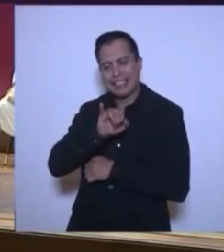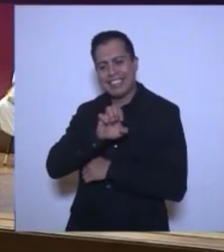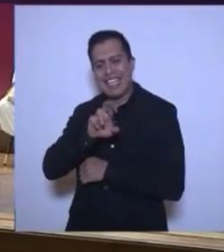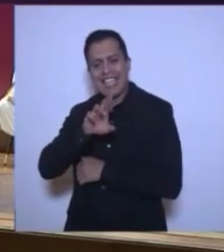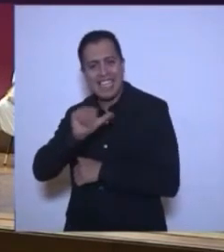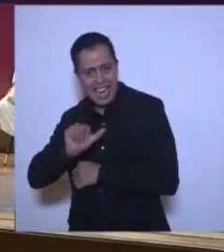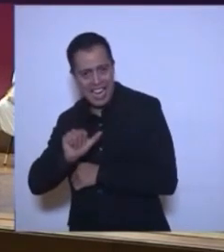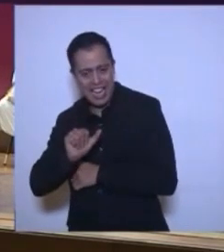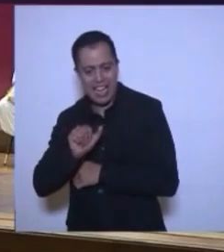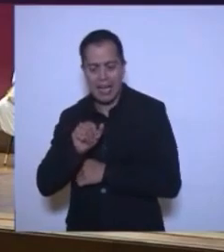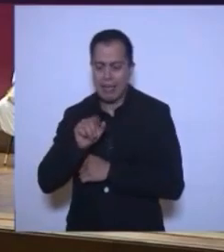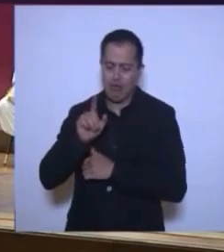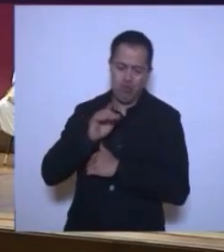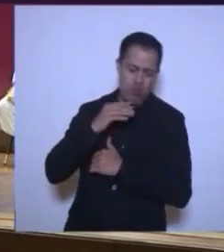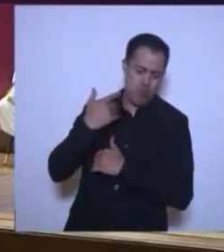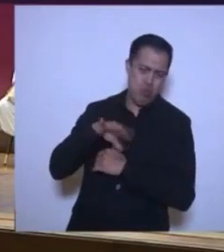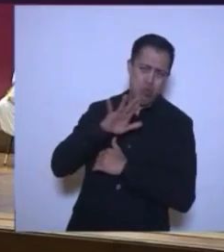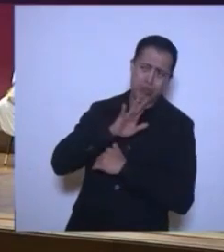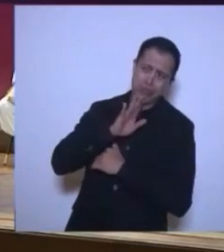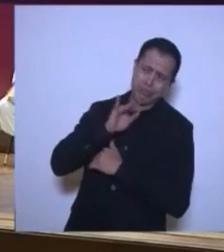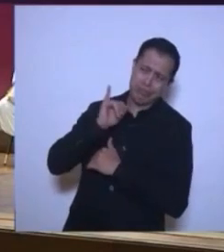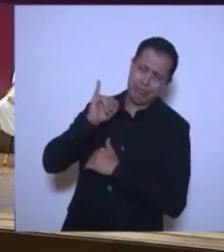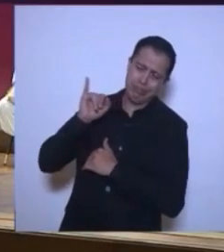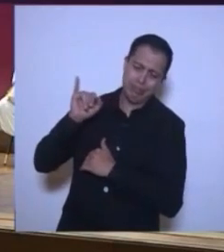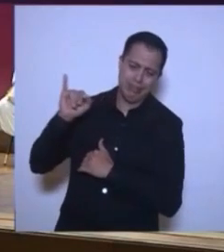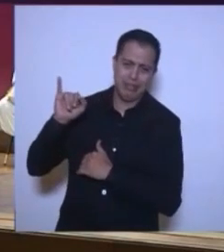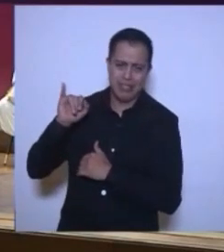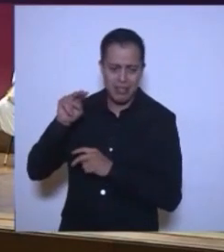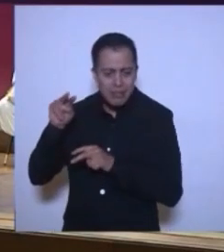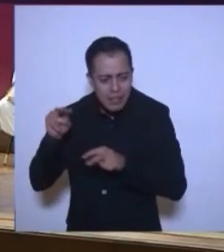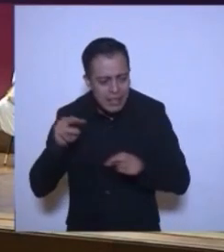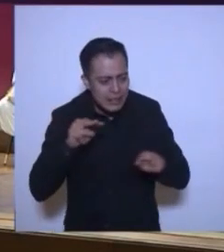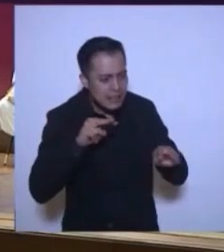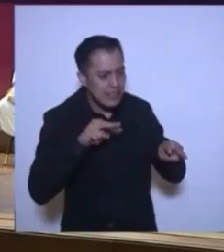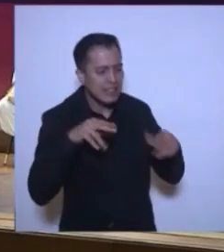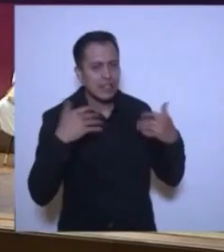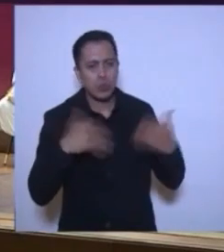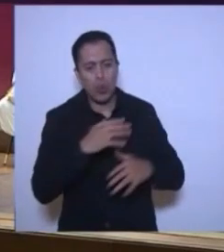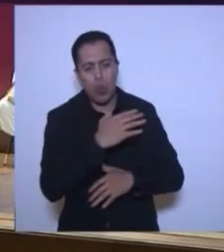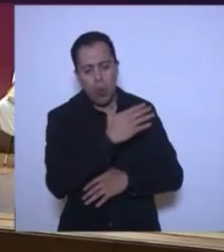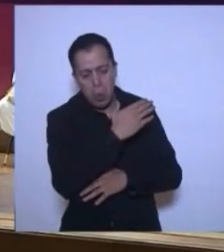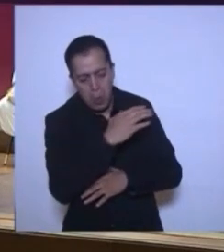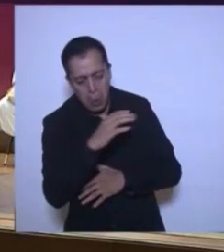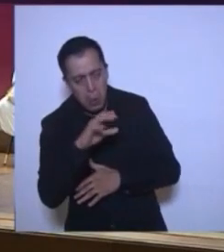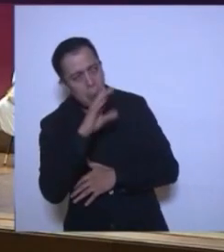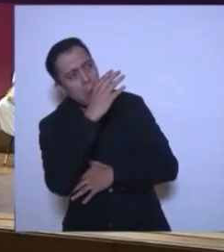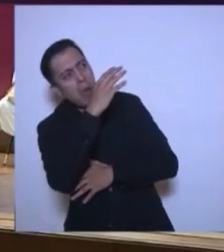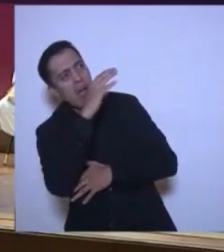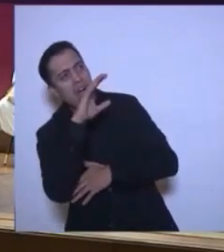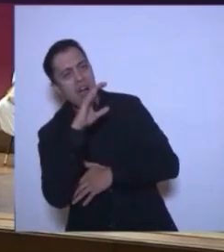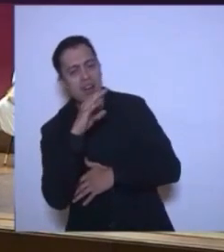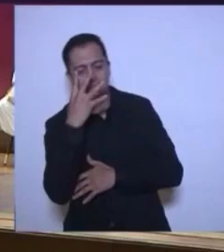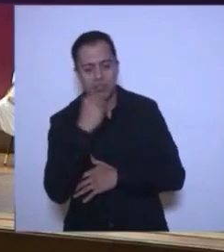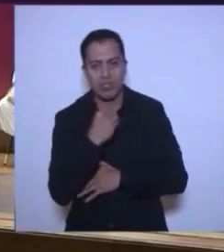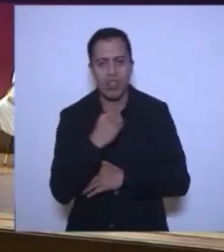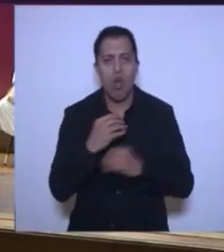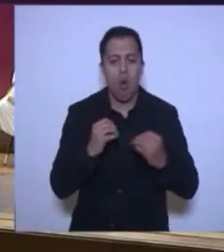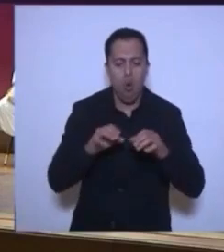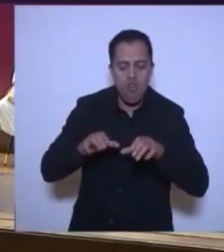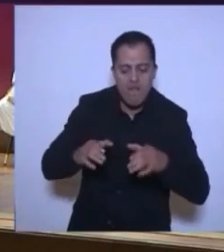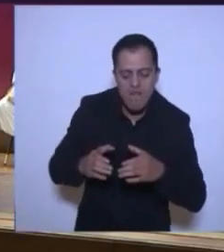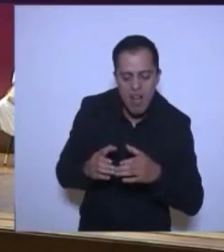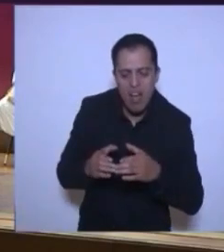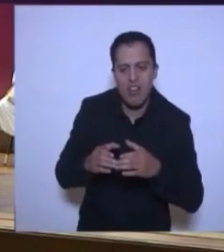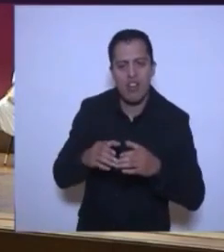vistas y elevadas desde Socolco. O por el místico barrio capitalino